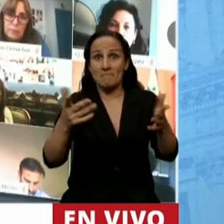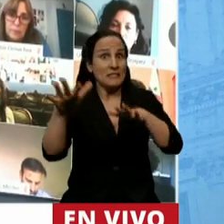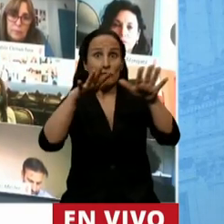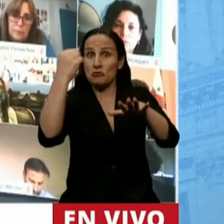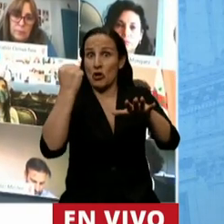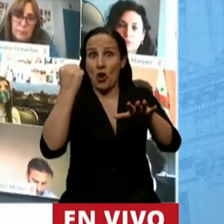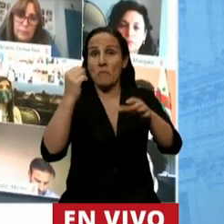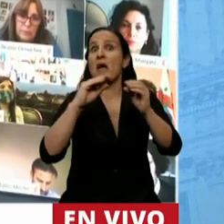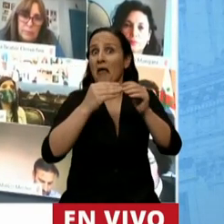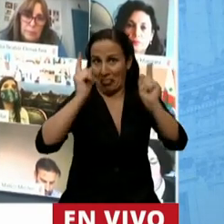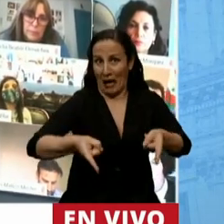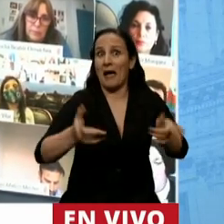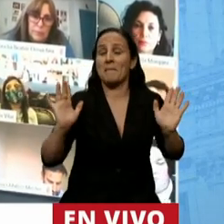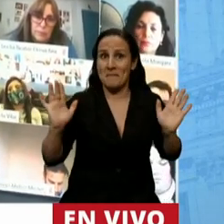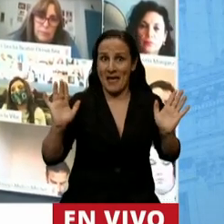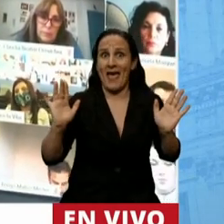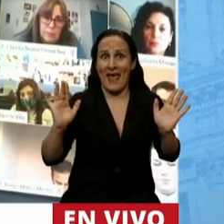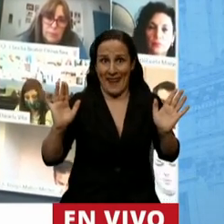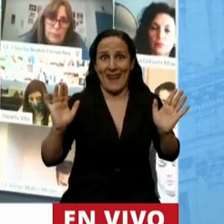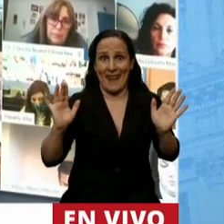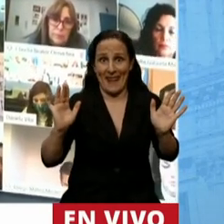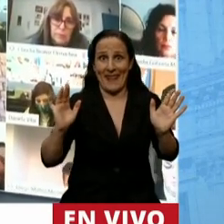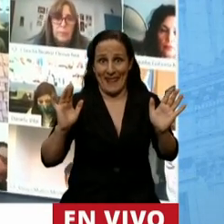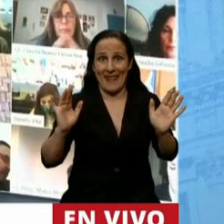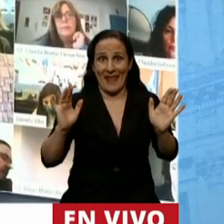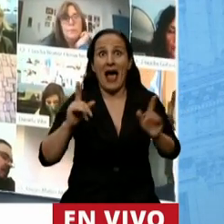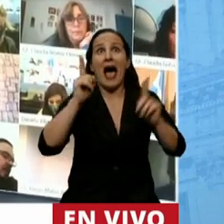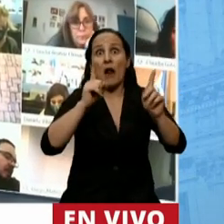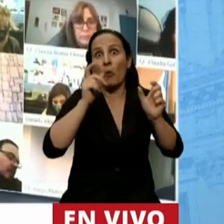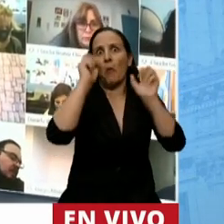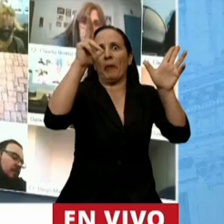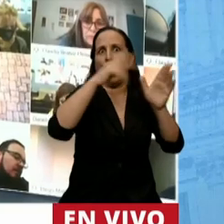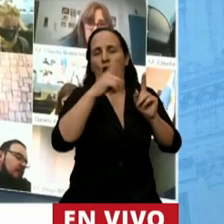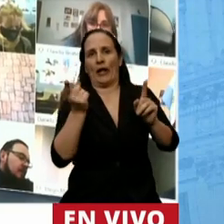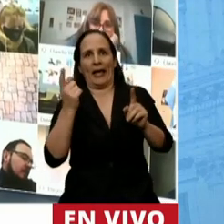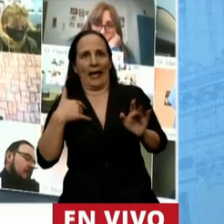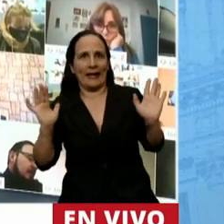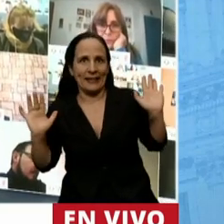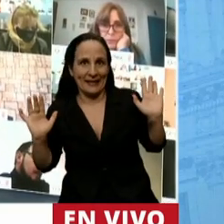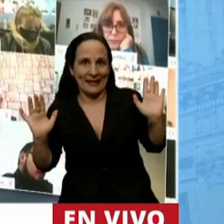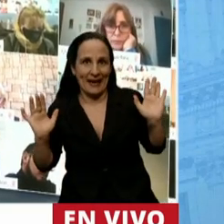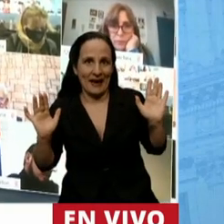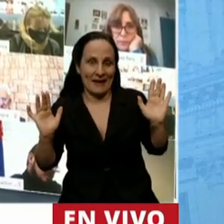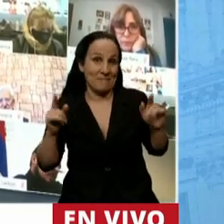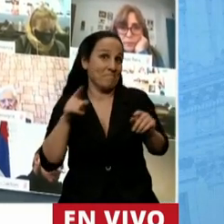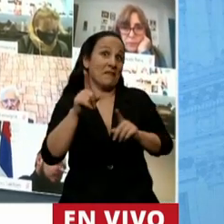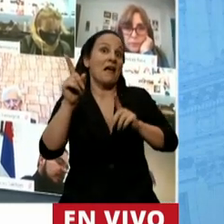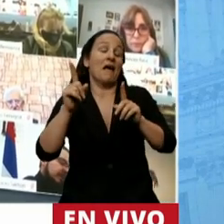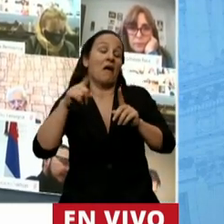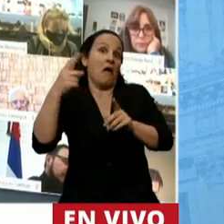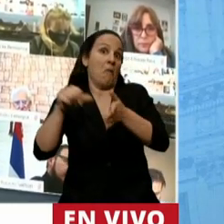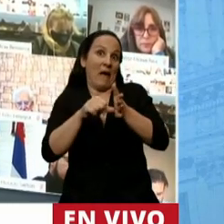quizás acentuada que otros países que han privilegiado y cuidado la vida de sus